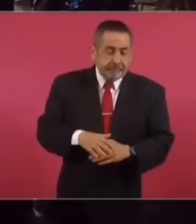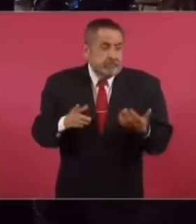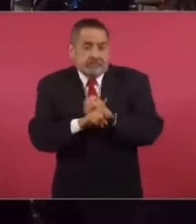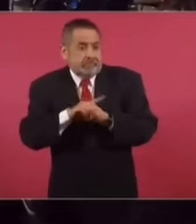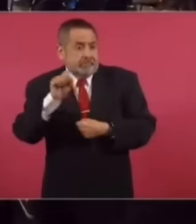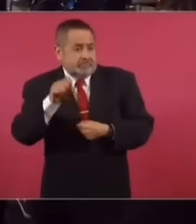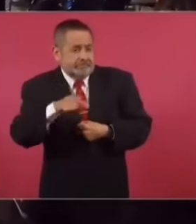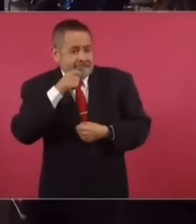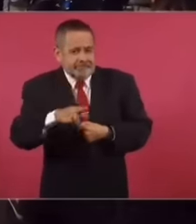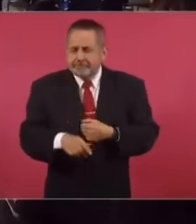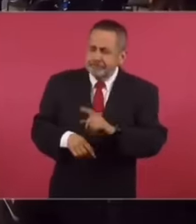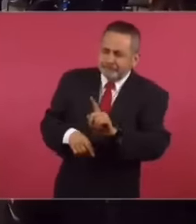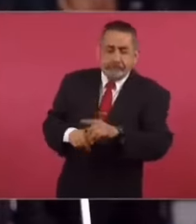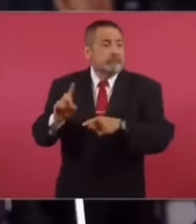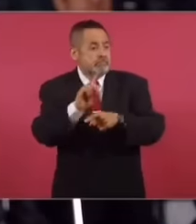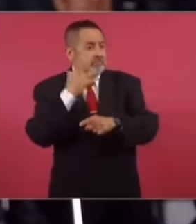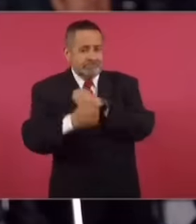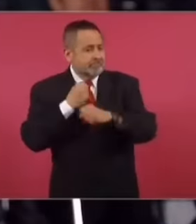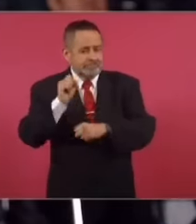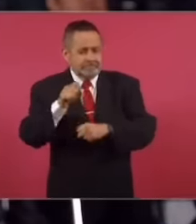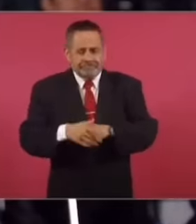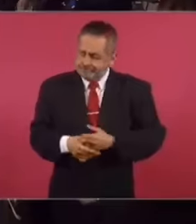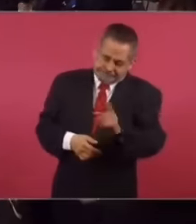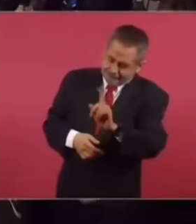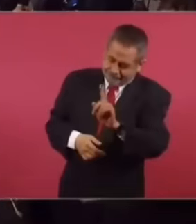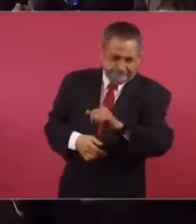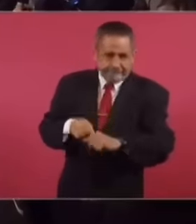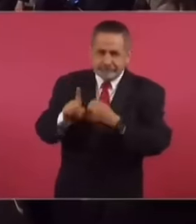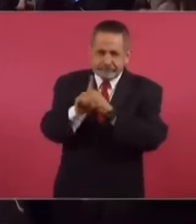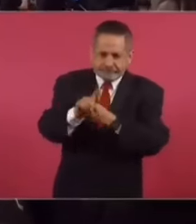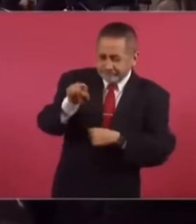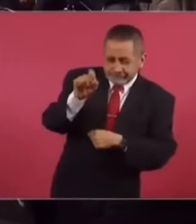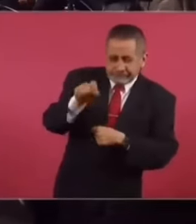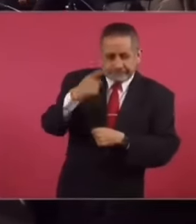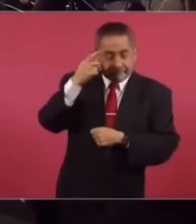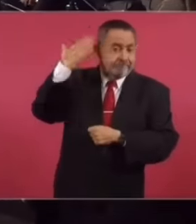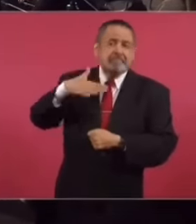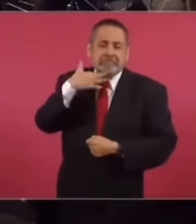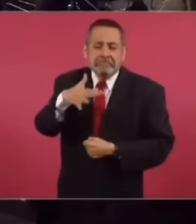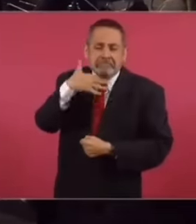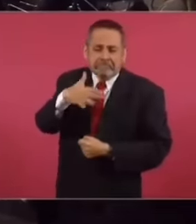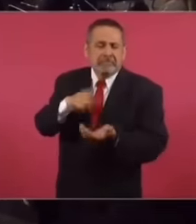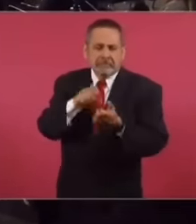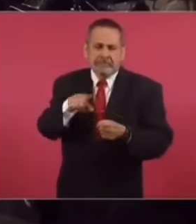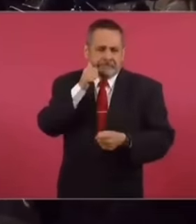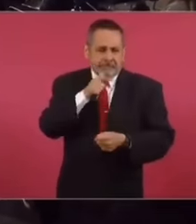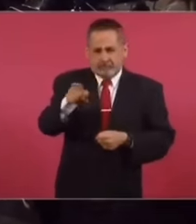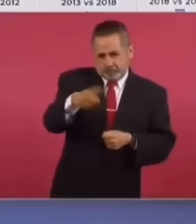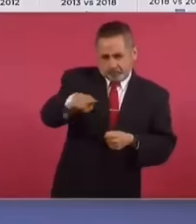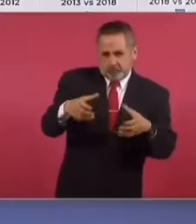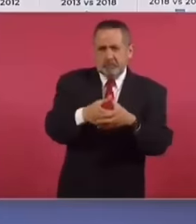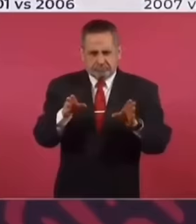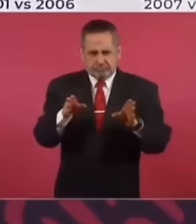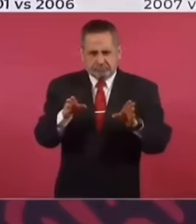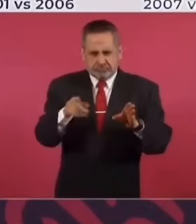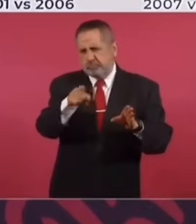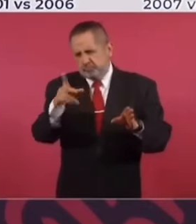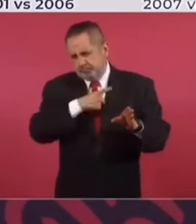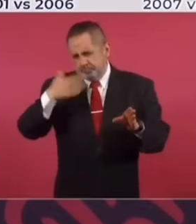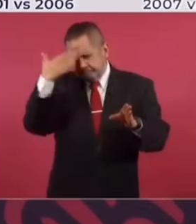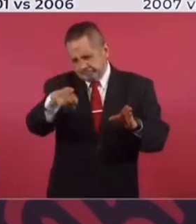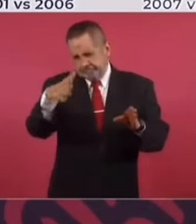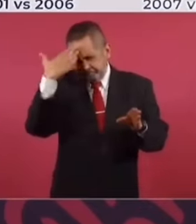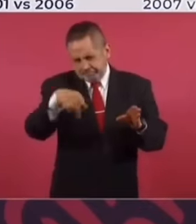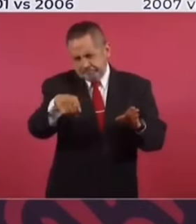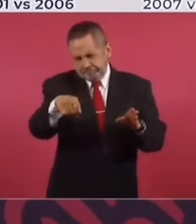que es el problema de siempre. No, fíjate que no. hace cinco años. No, no, no, no, no. El problema de siempre era la corrupción, que ustedes solaparon. Tú debes saber